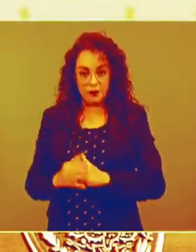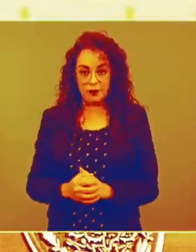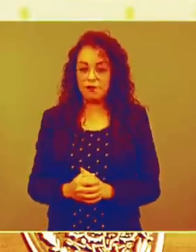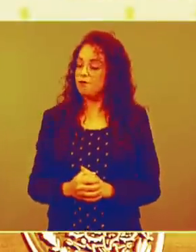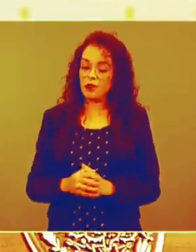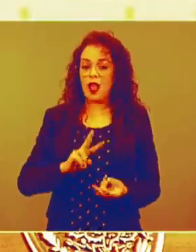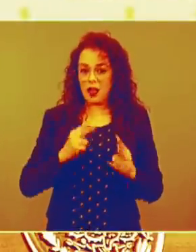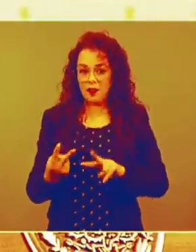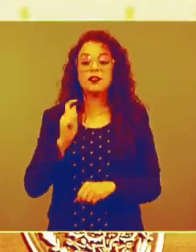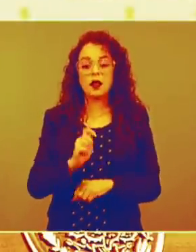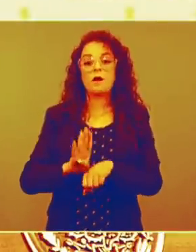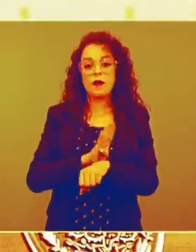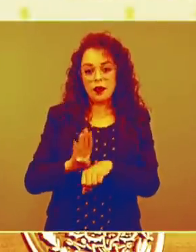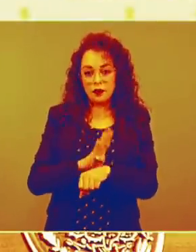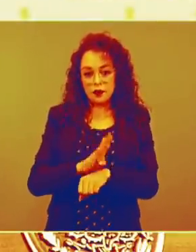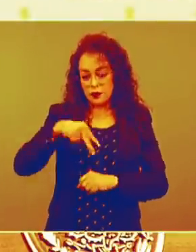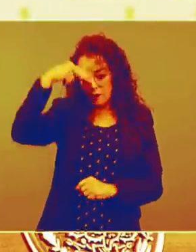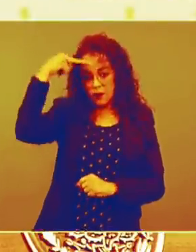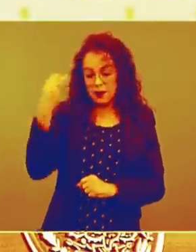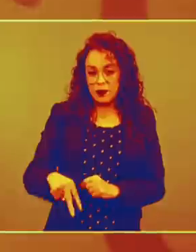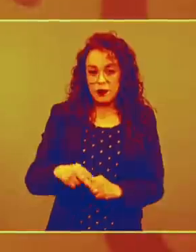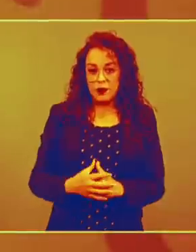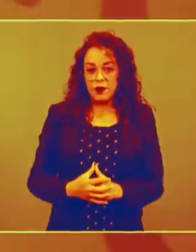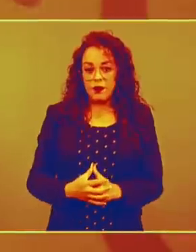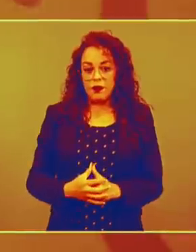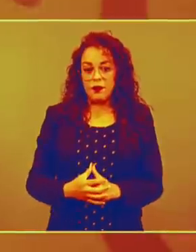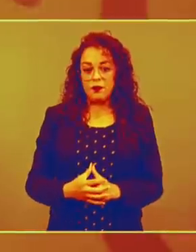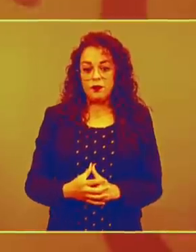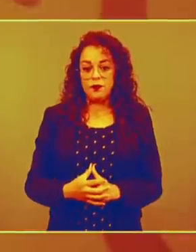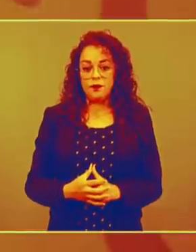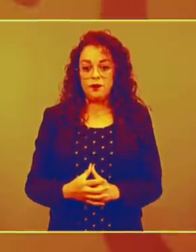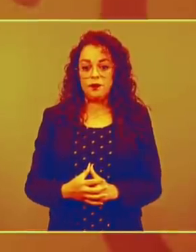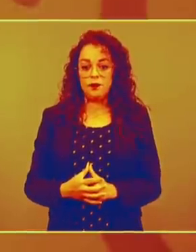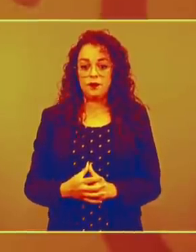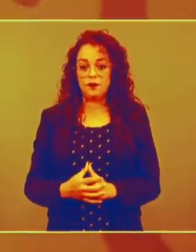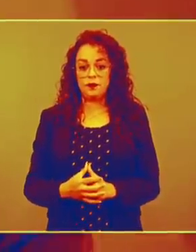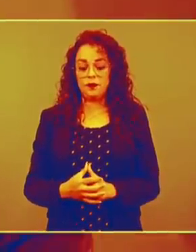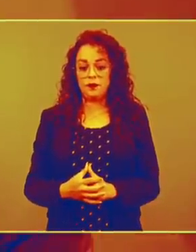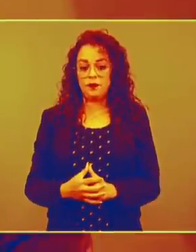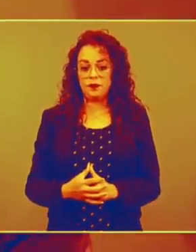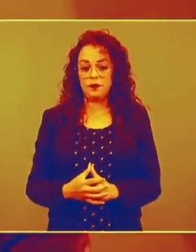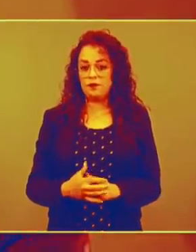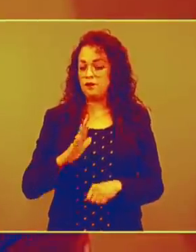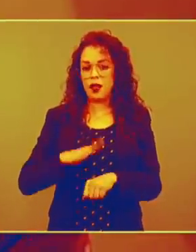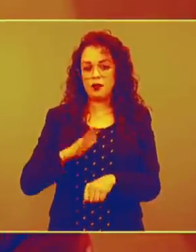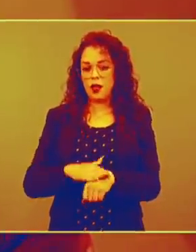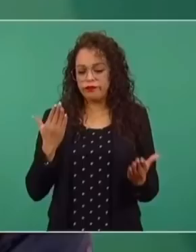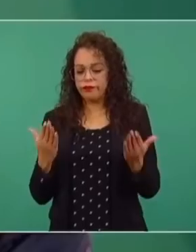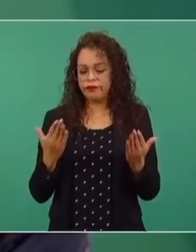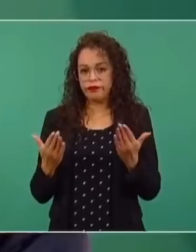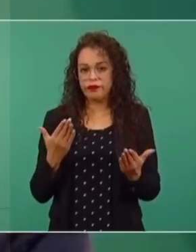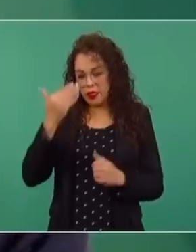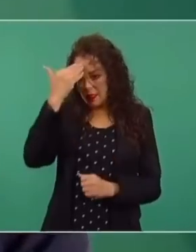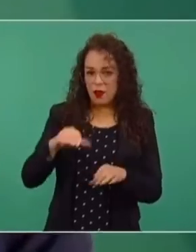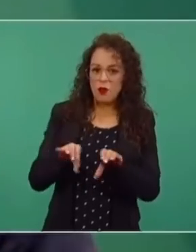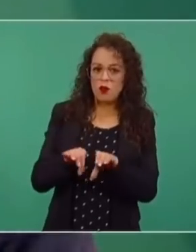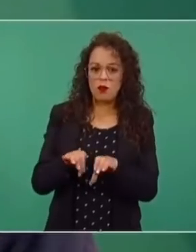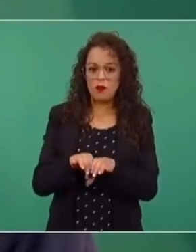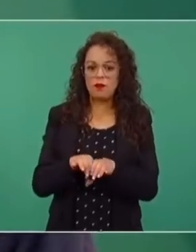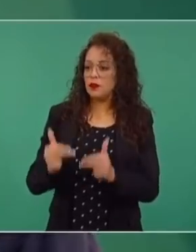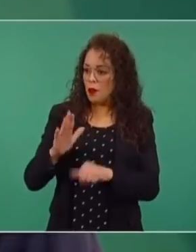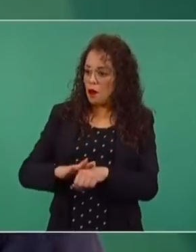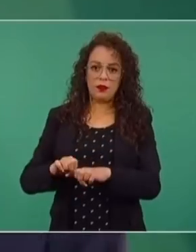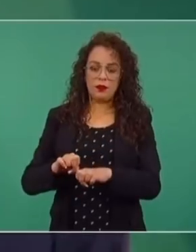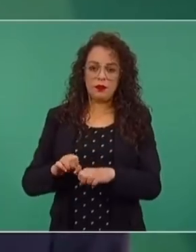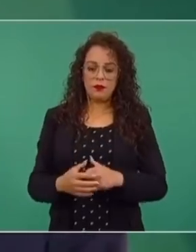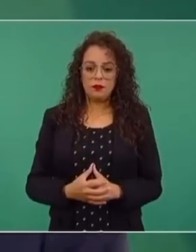Es para que México tenga todavía más ventajas comparativas. Para que lleguen más